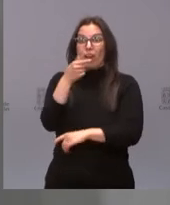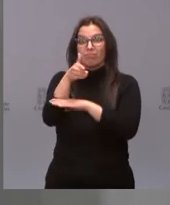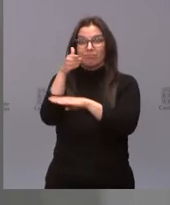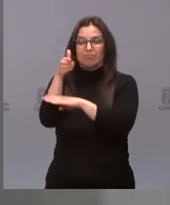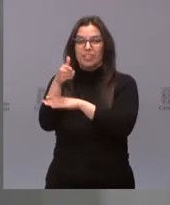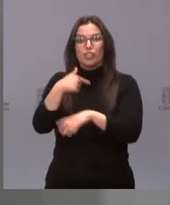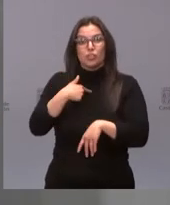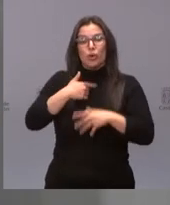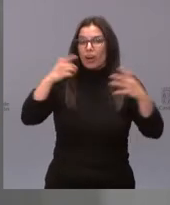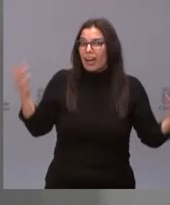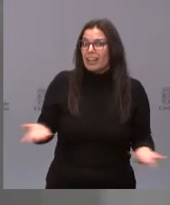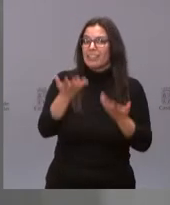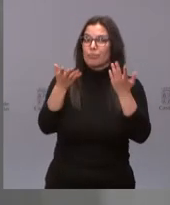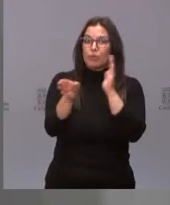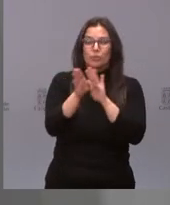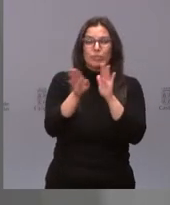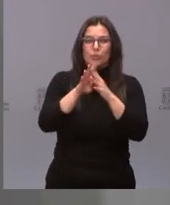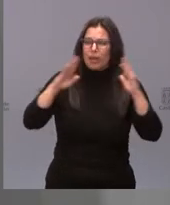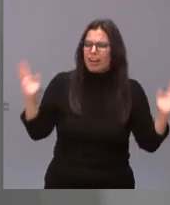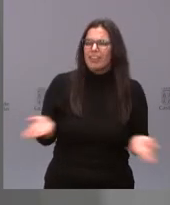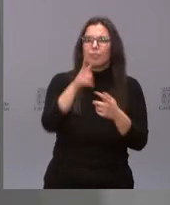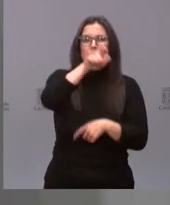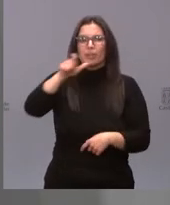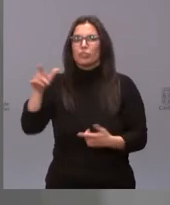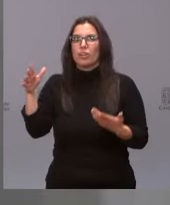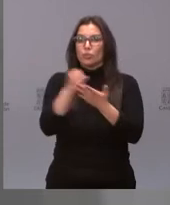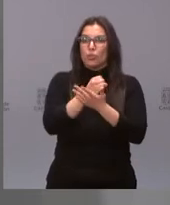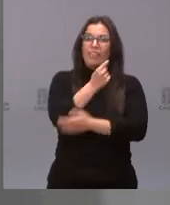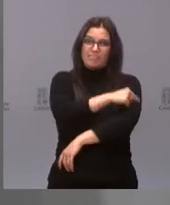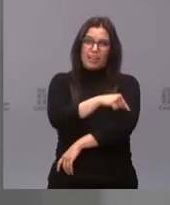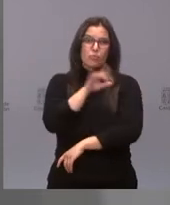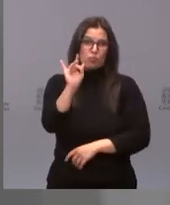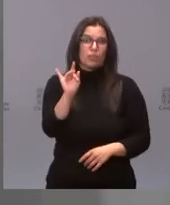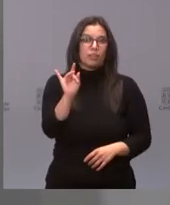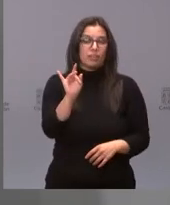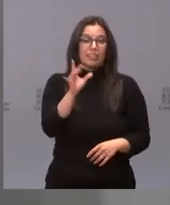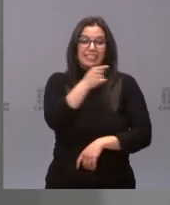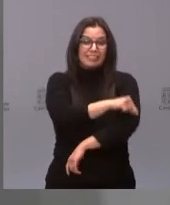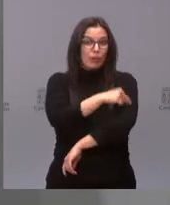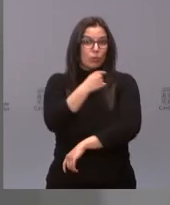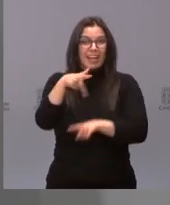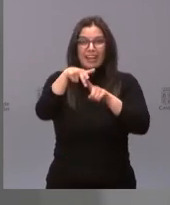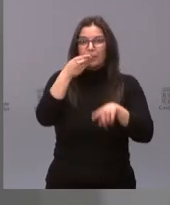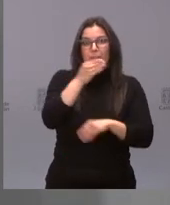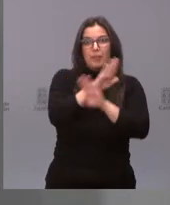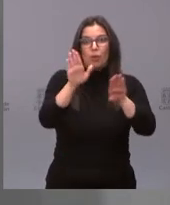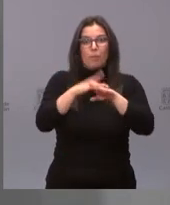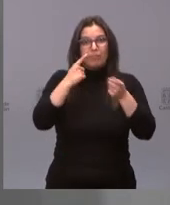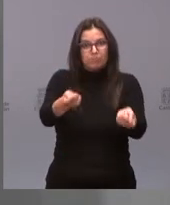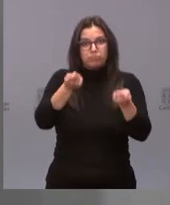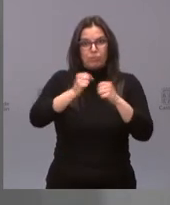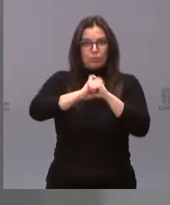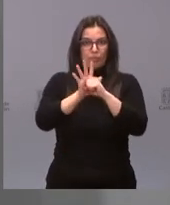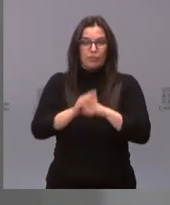yo sigo animando mucho a toda la población a vacunarse. Es la mejor herramienta que tenemos para frenar la pandemia.